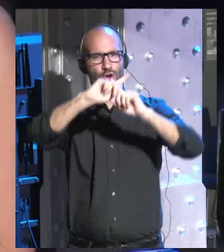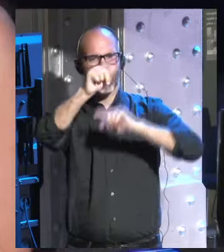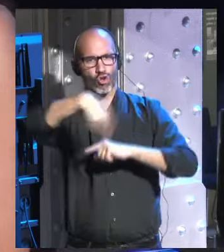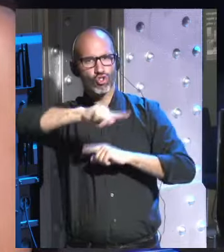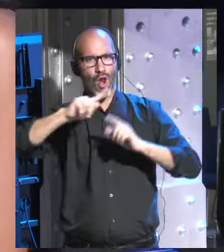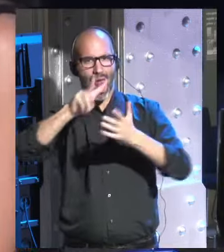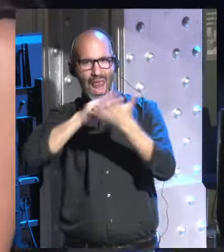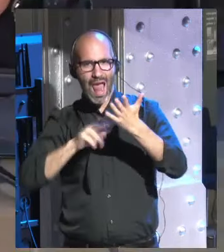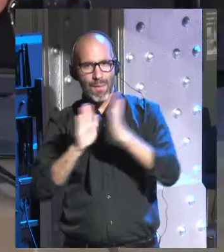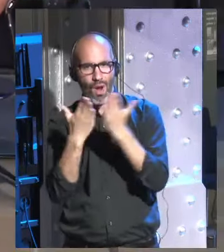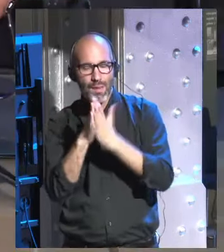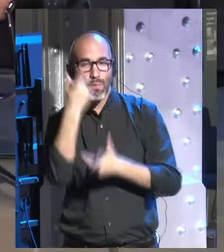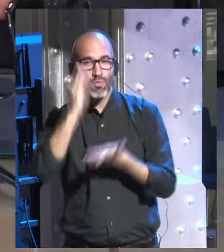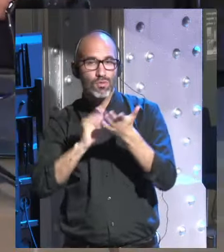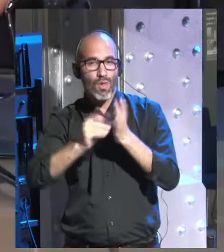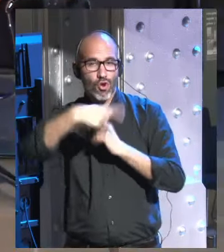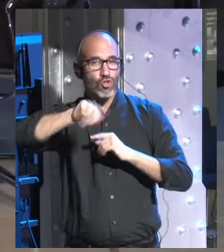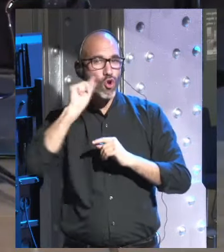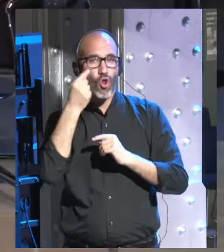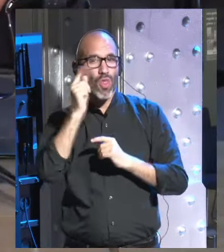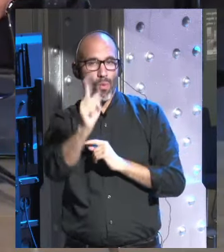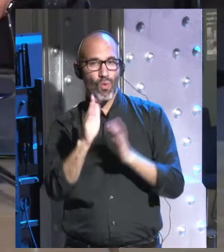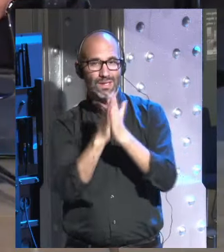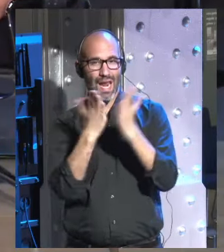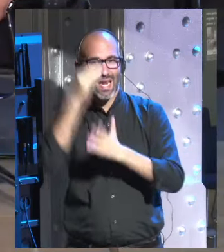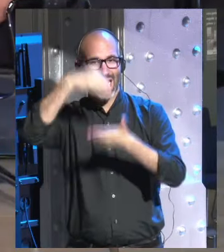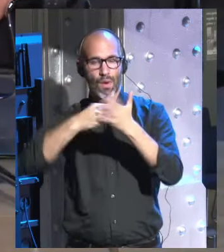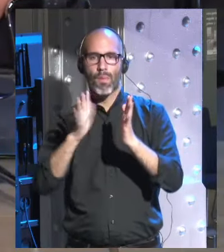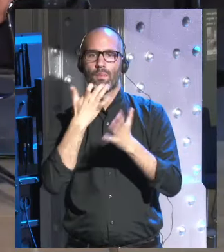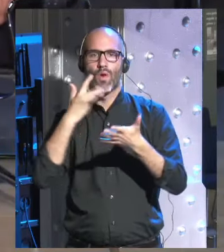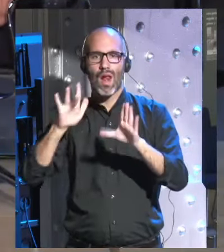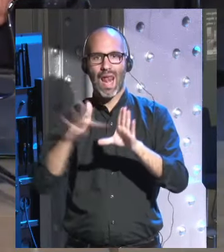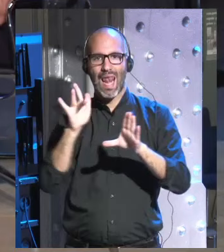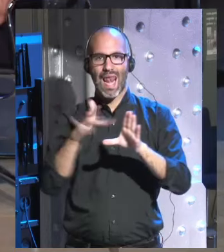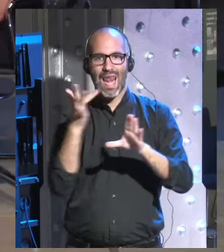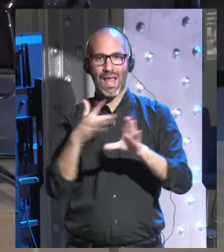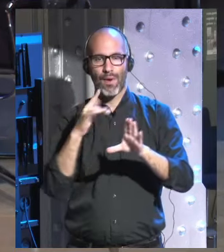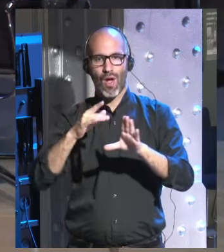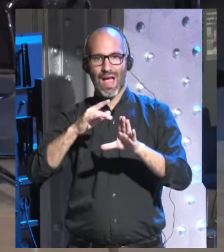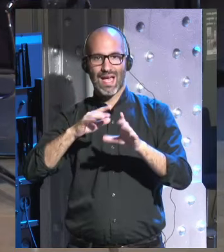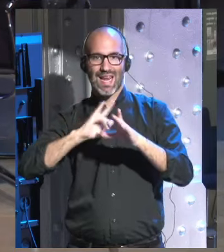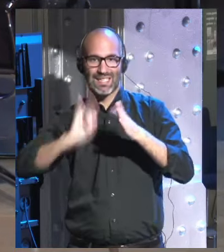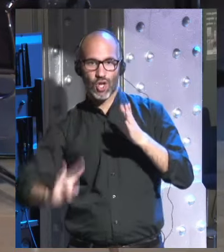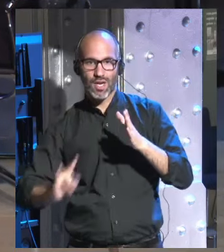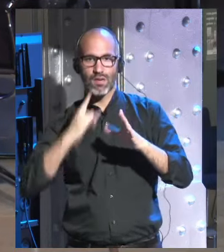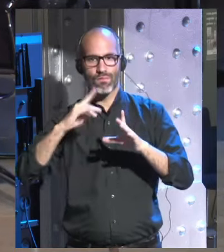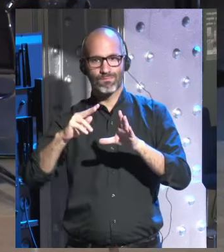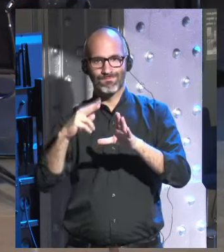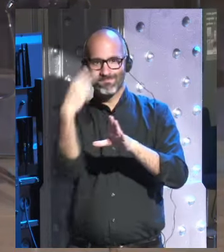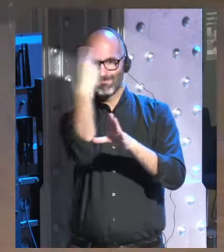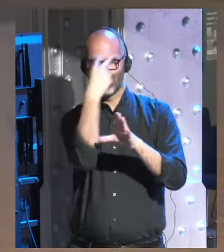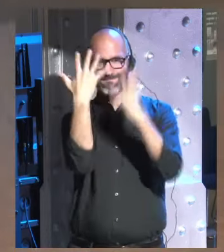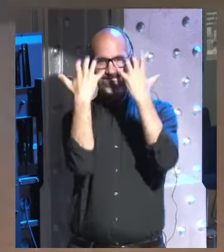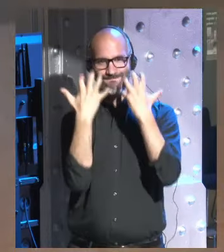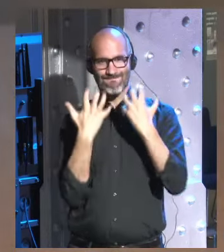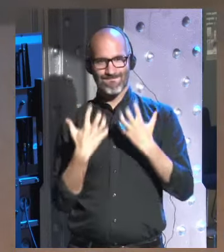libros pero como no nos damos cuenta de que los libros los libros electrónicos ya nos leen a nosotros y podrán hacerlo más y